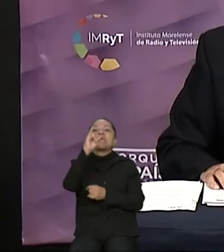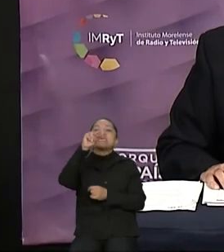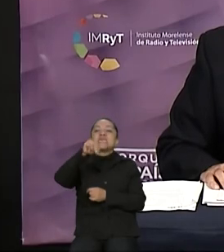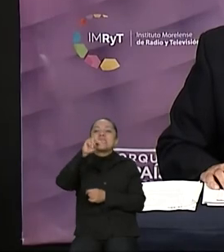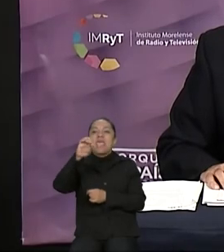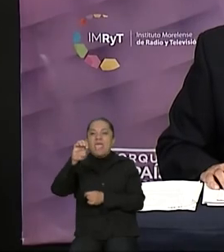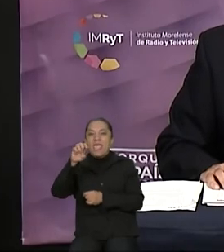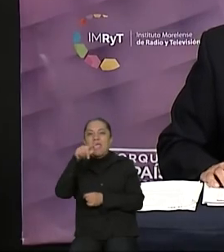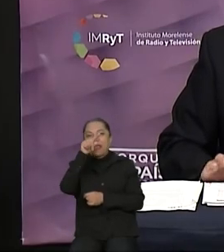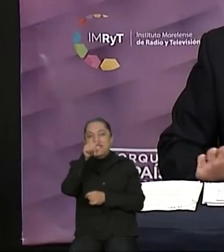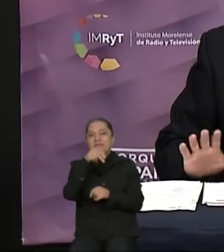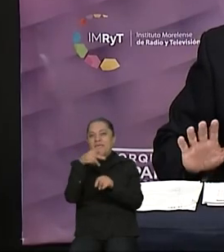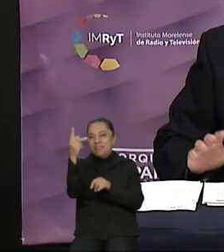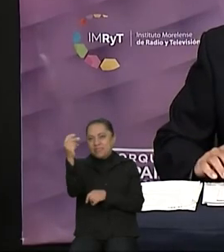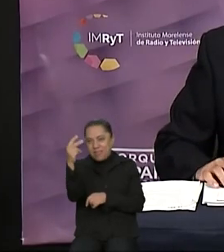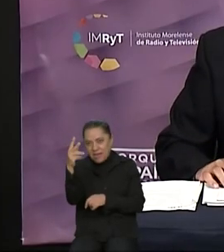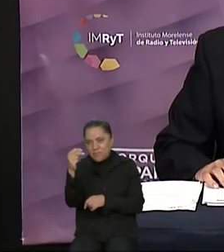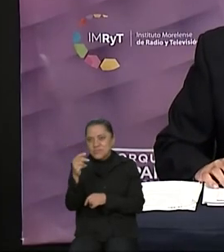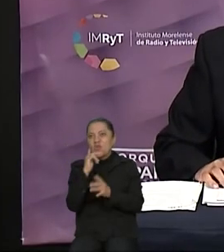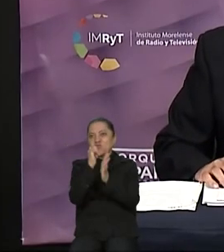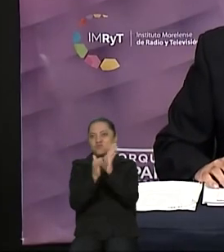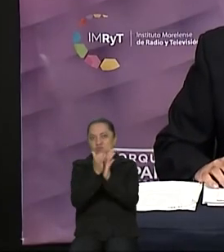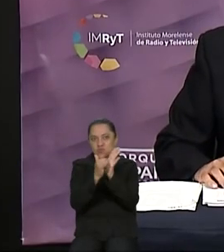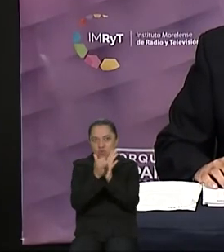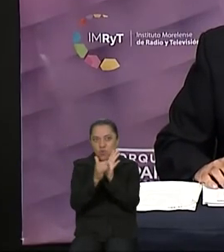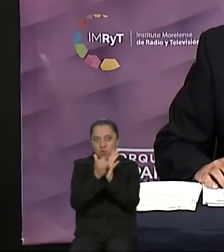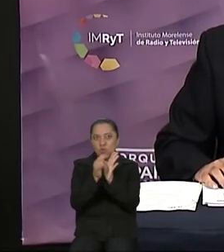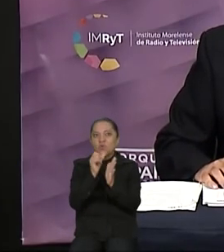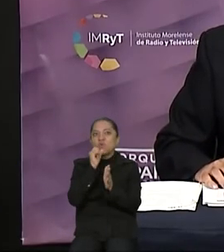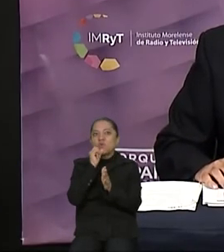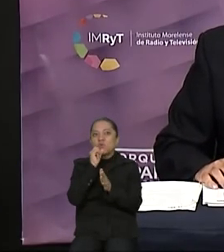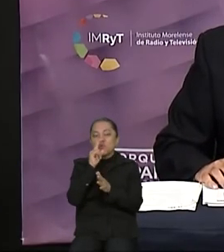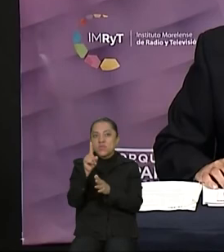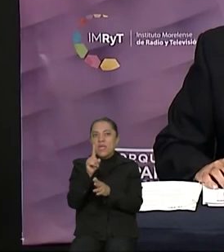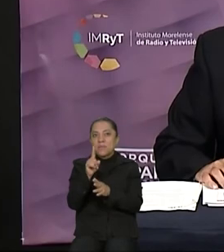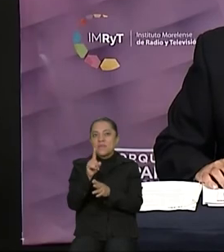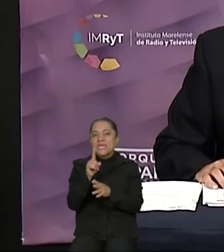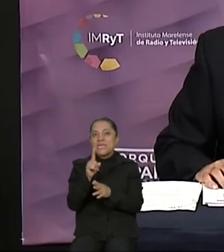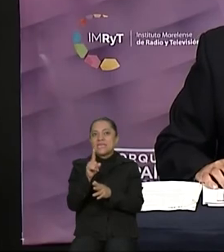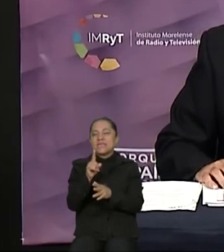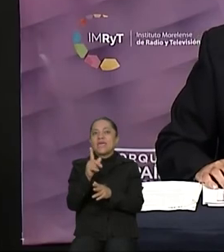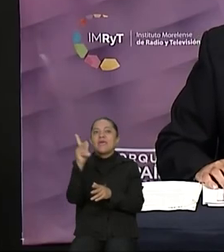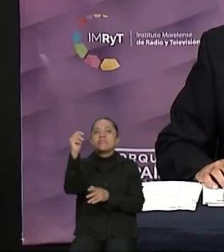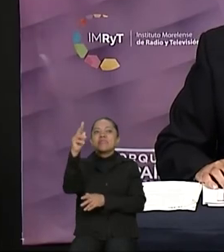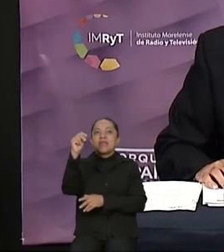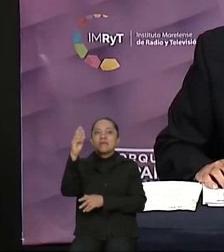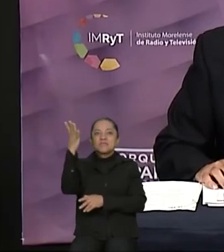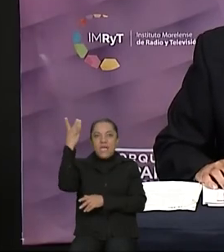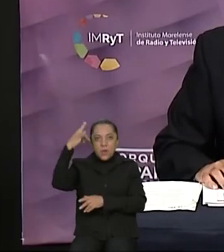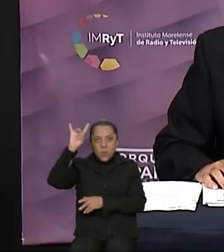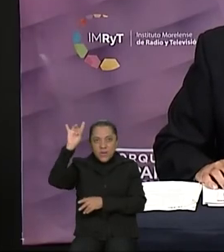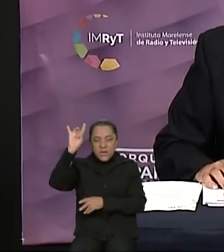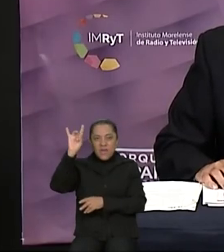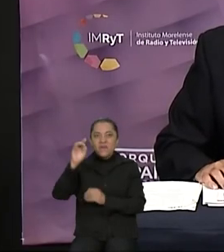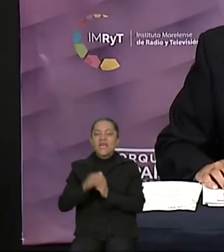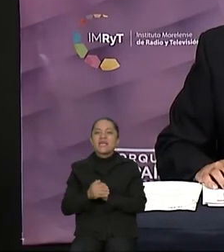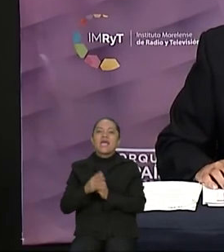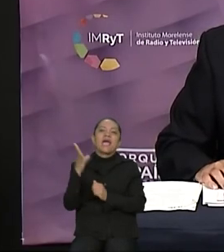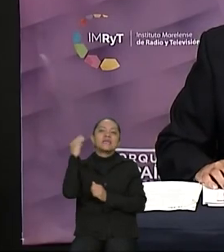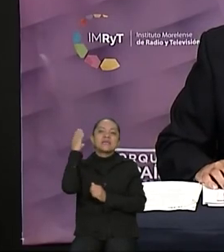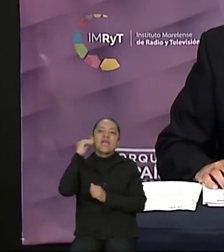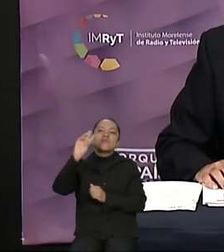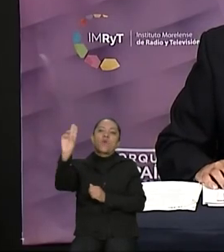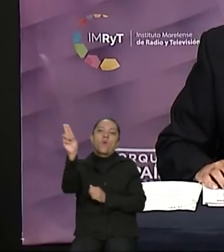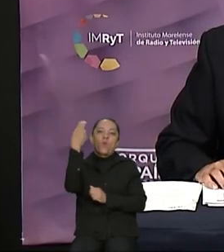de televisión de YouTube que están en la onda los amigos del INE Televisa Cuernavaca mil gracias Radio Guaem a través de sus emisoras